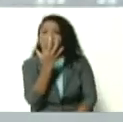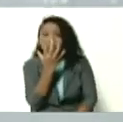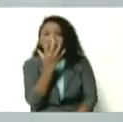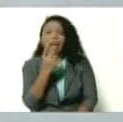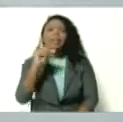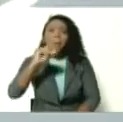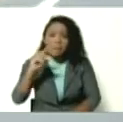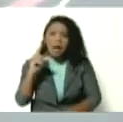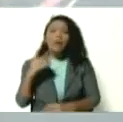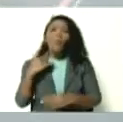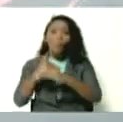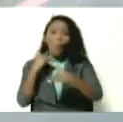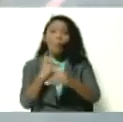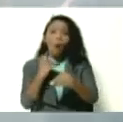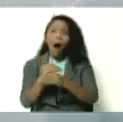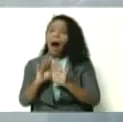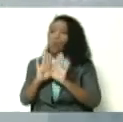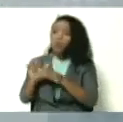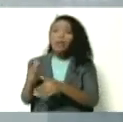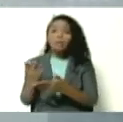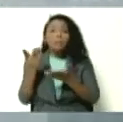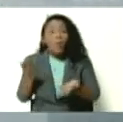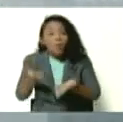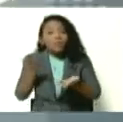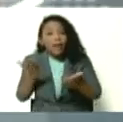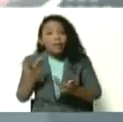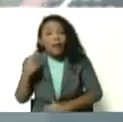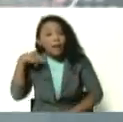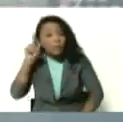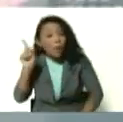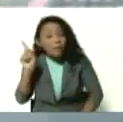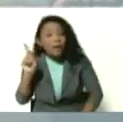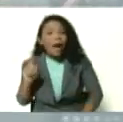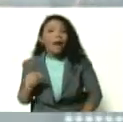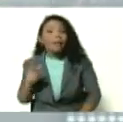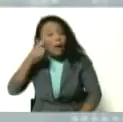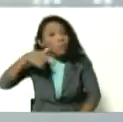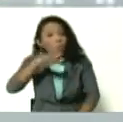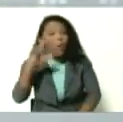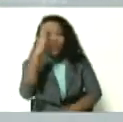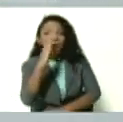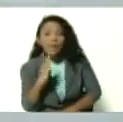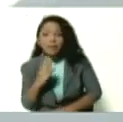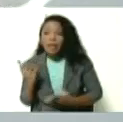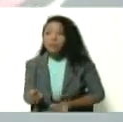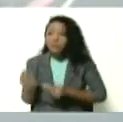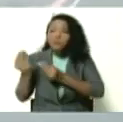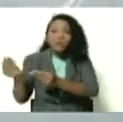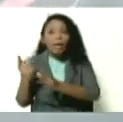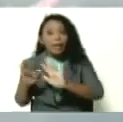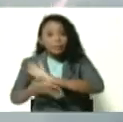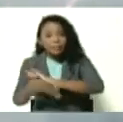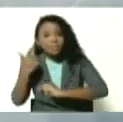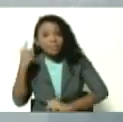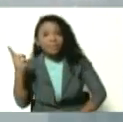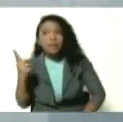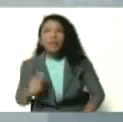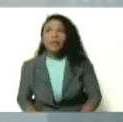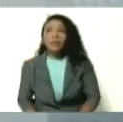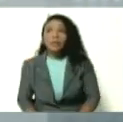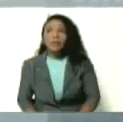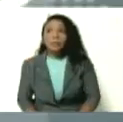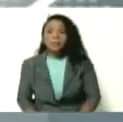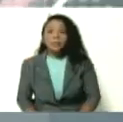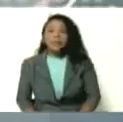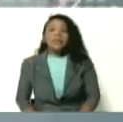igualmente se está entregando esta importante cantidad al pueblo de Manaos. Le acompaña el senador Mario Mota,